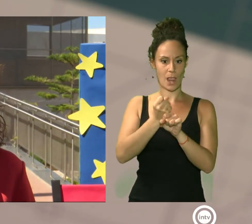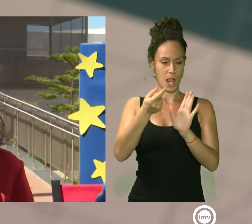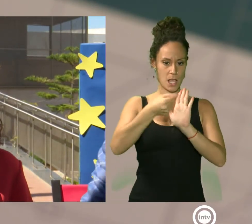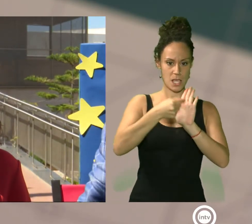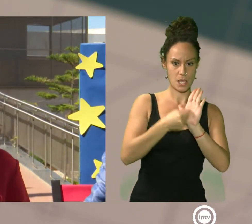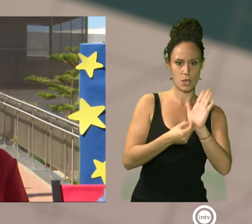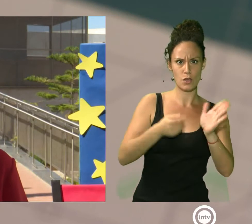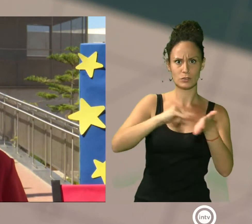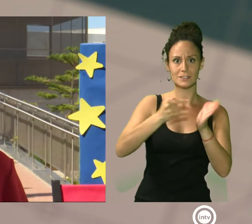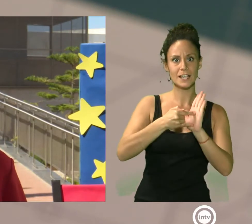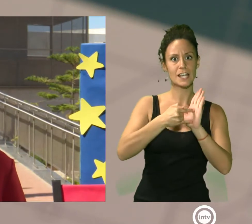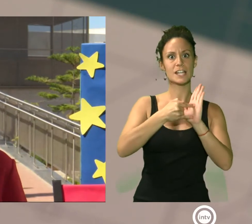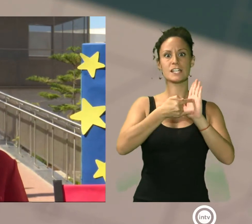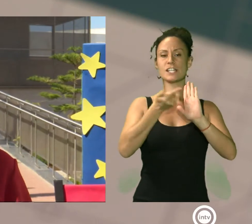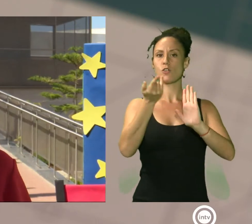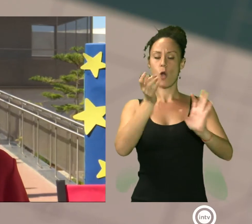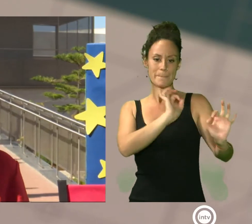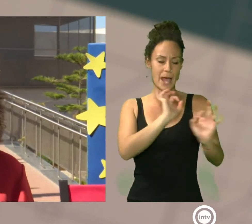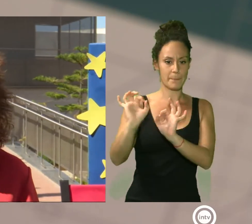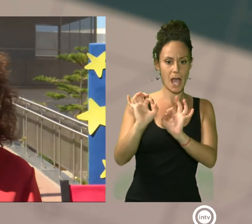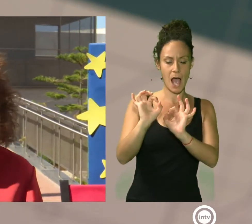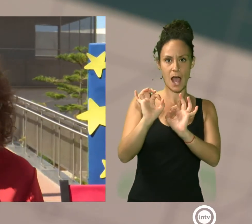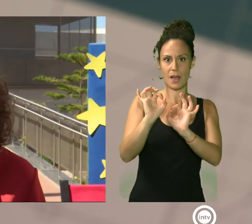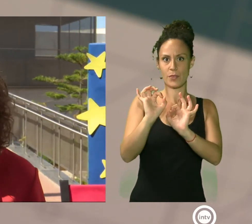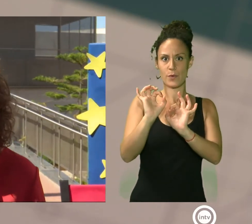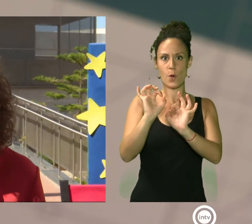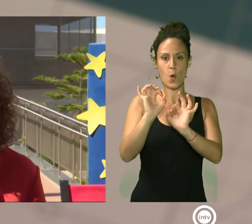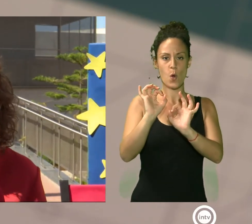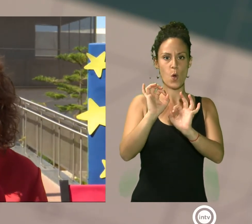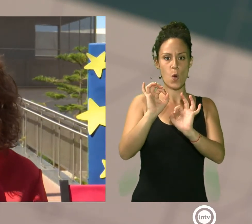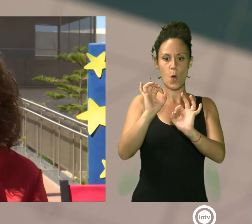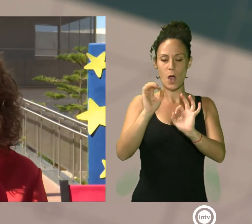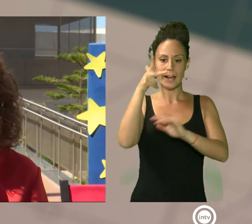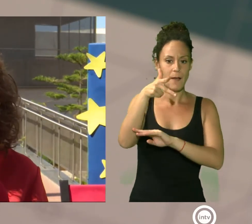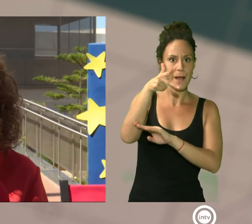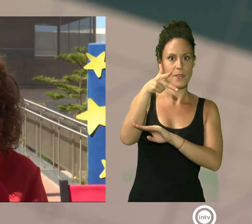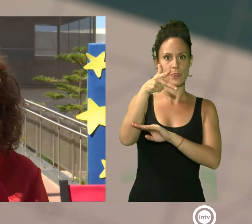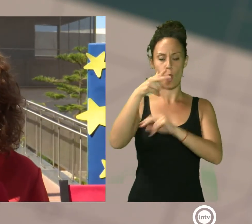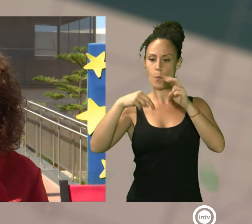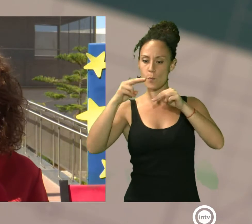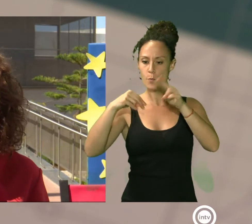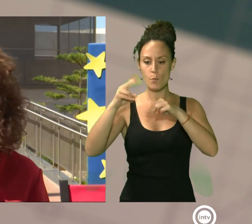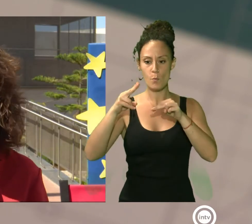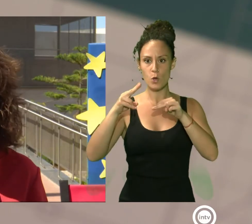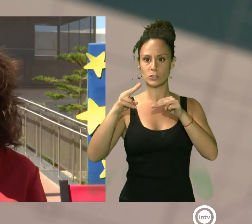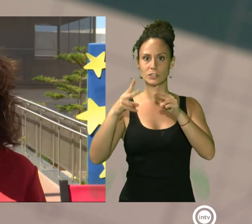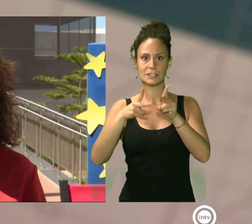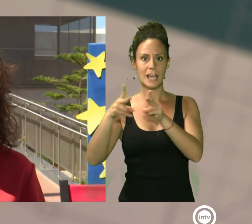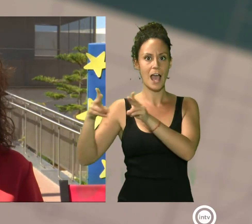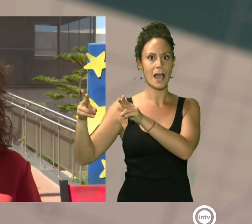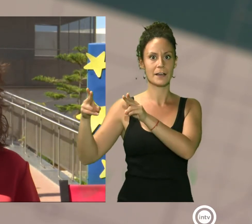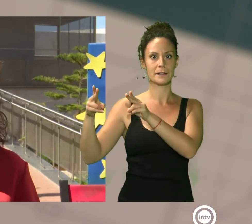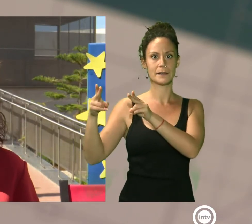el storyboard, grabando, montaje, donde han intervenido ahí todas las materias, distintos